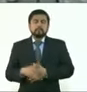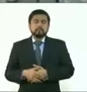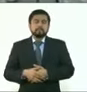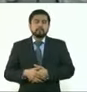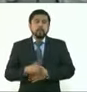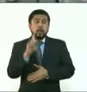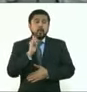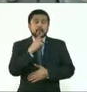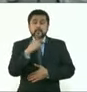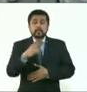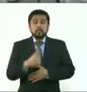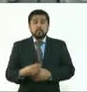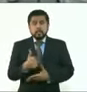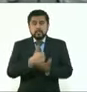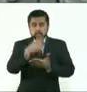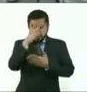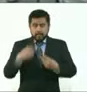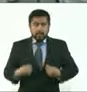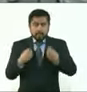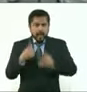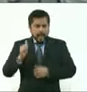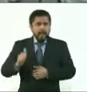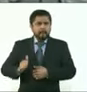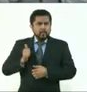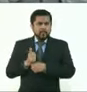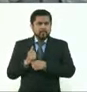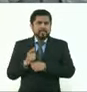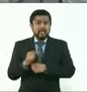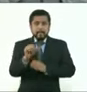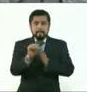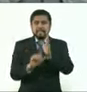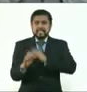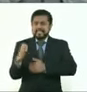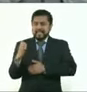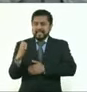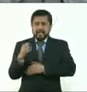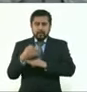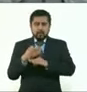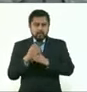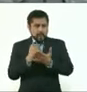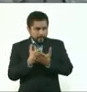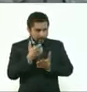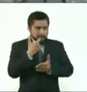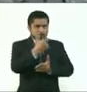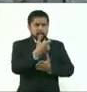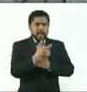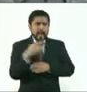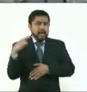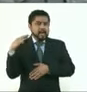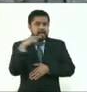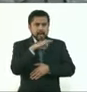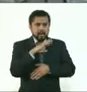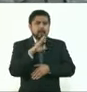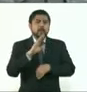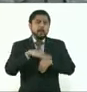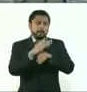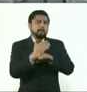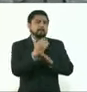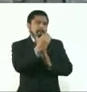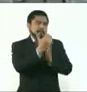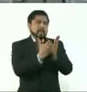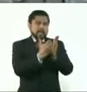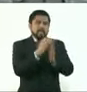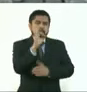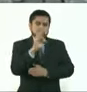ciudadanas es que aprovechen el mes de enero para realizar su pago y puedan tener acceso a este descuento. También